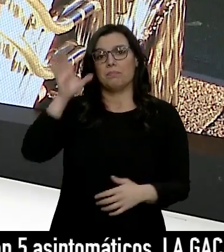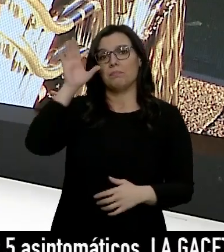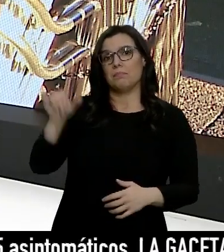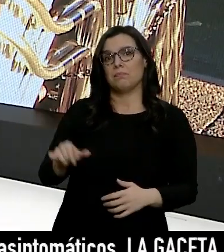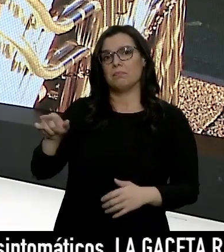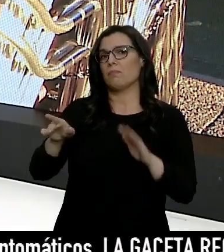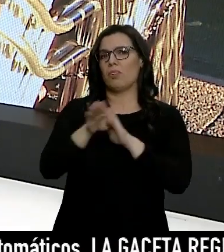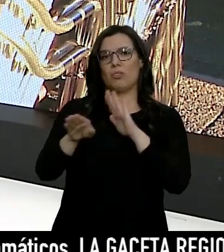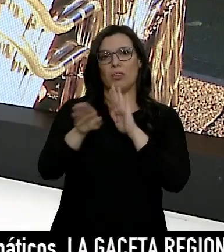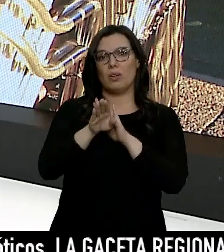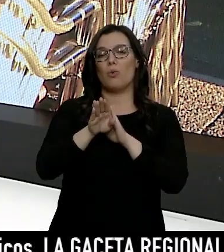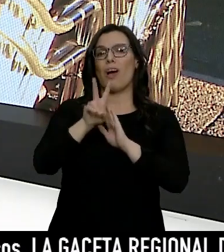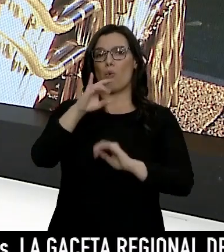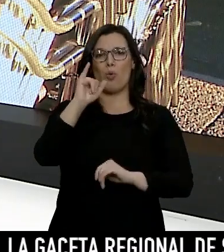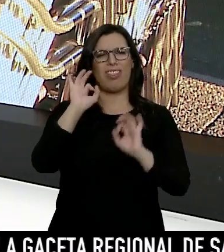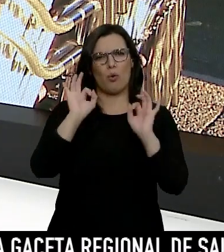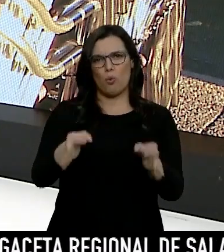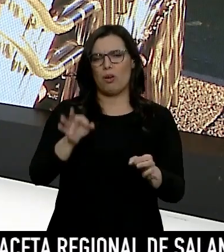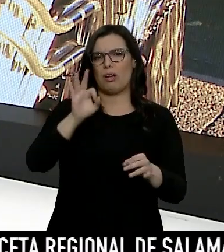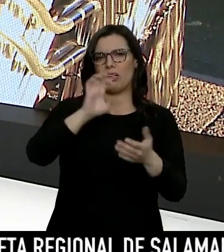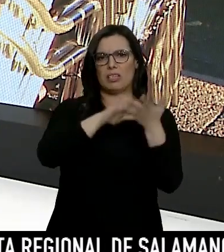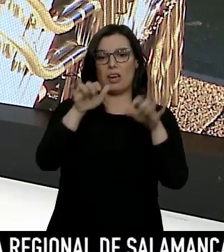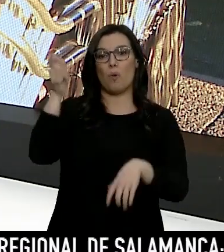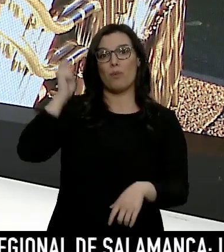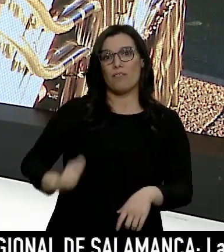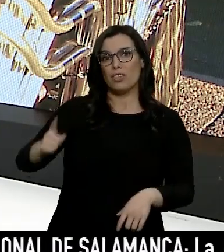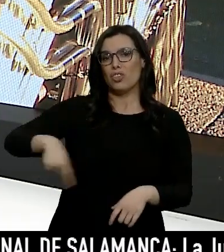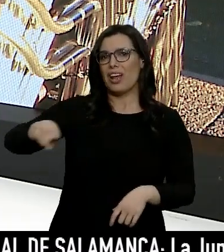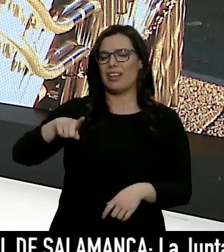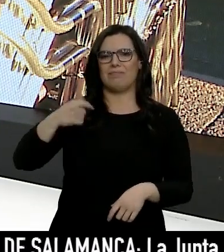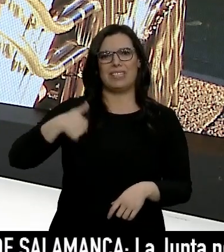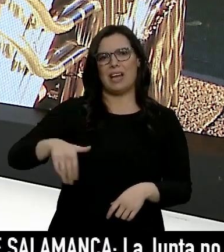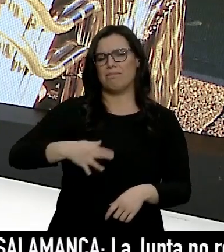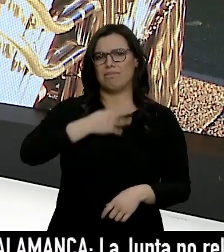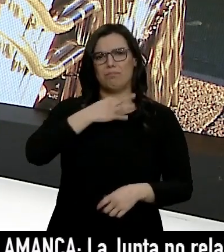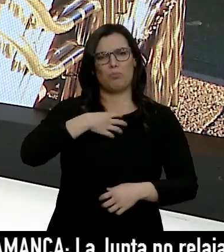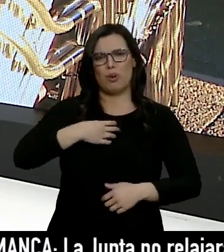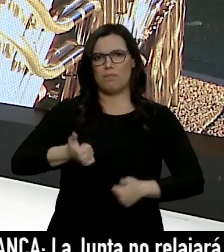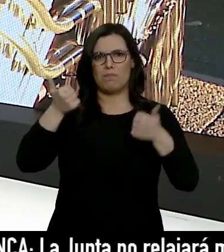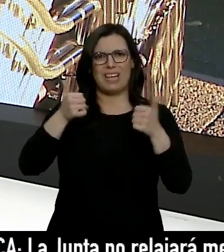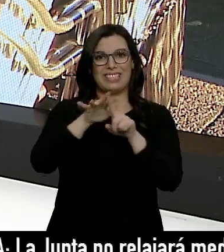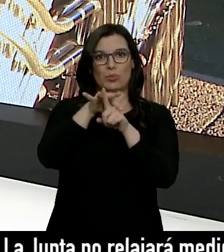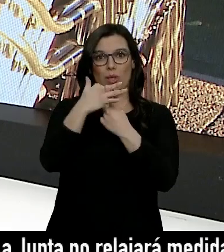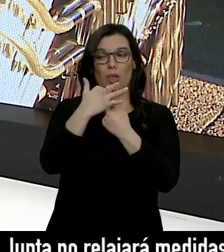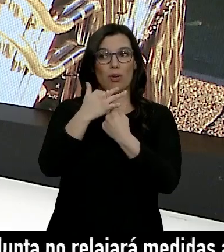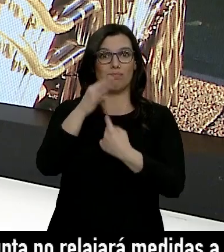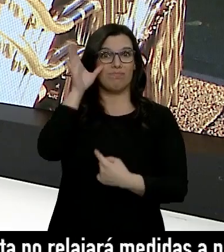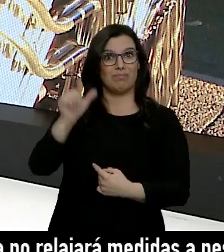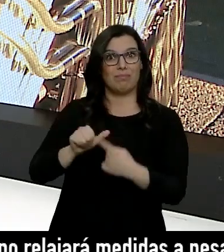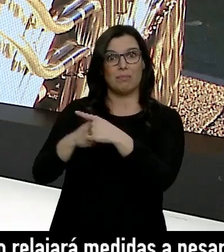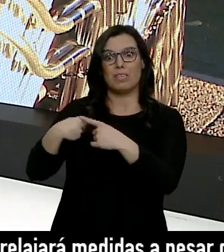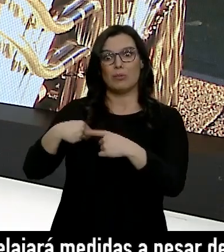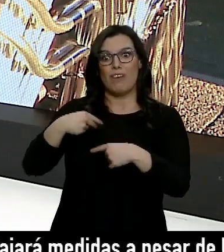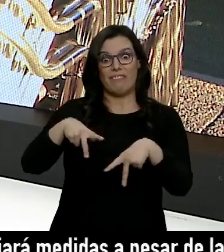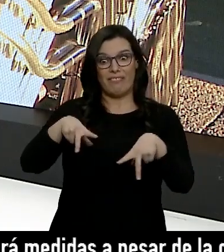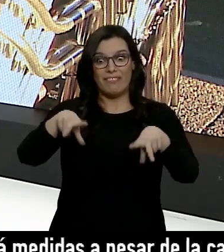siguen estando en las UCIs de Castilla y León. Sus profesionales están al límite, viviendo una situación que parece, ya lo han escuchado, no acabar